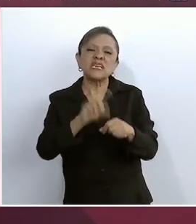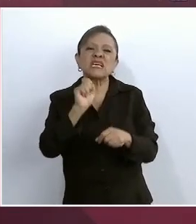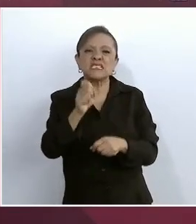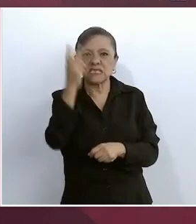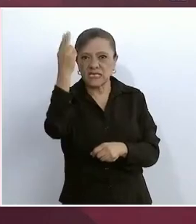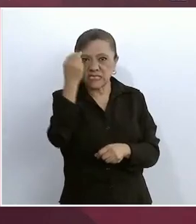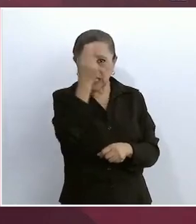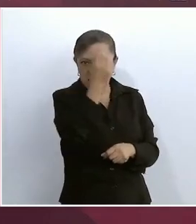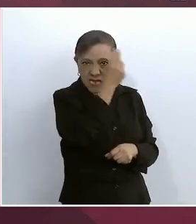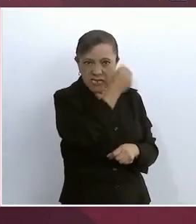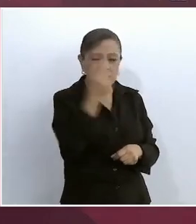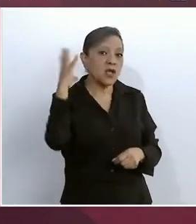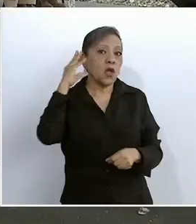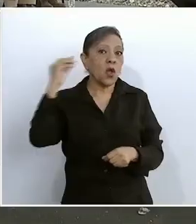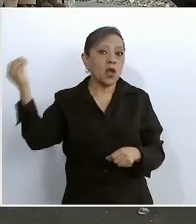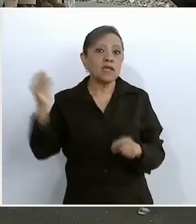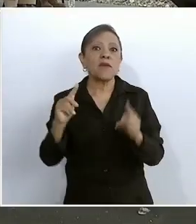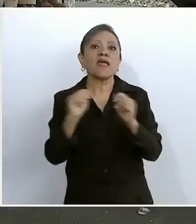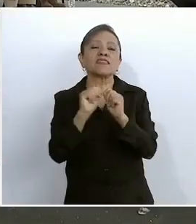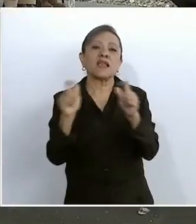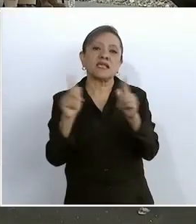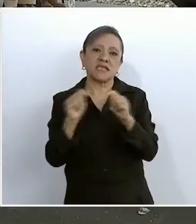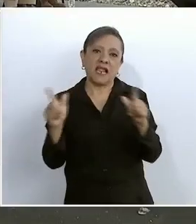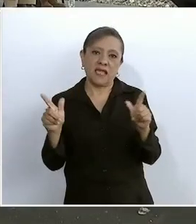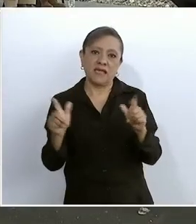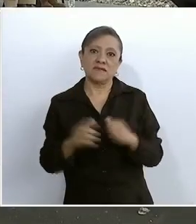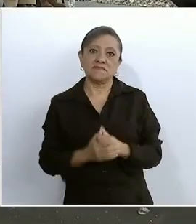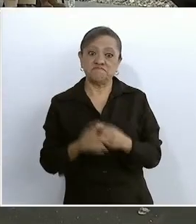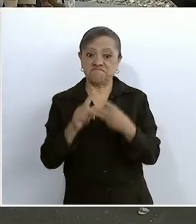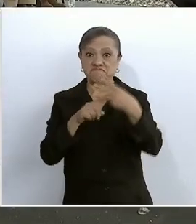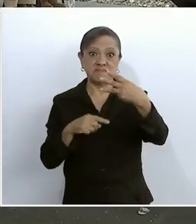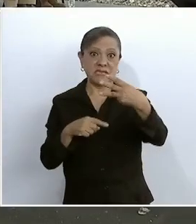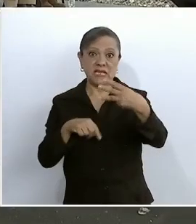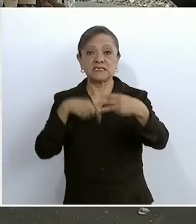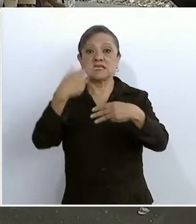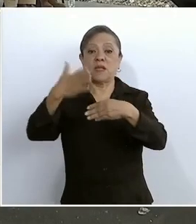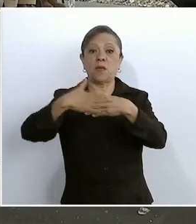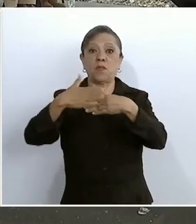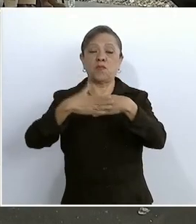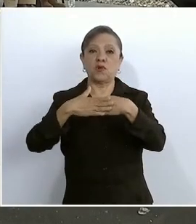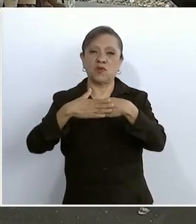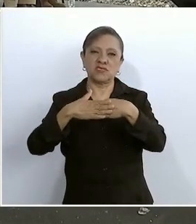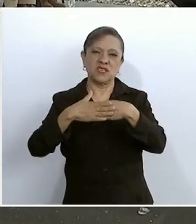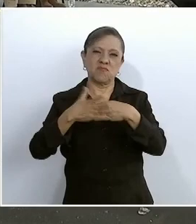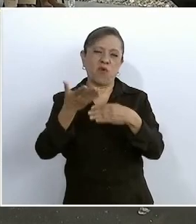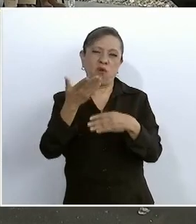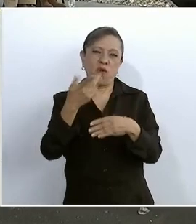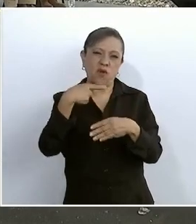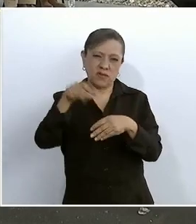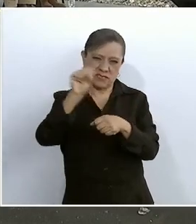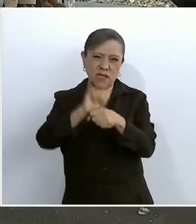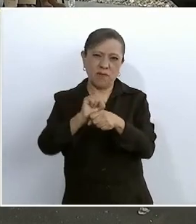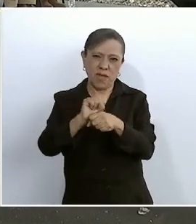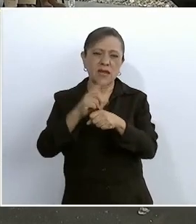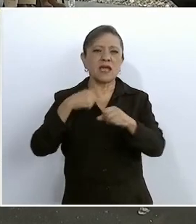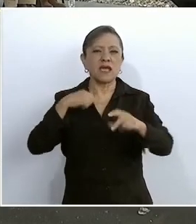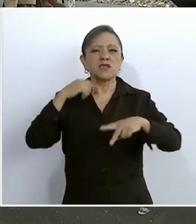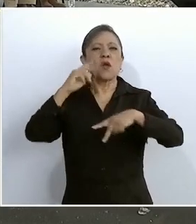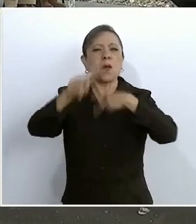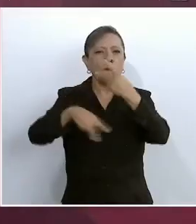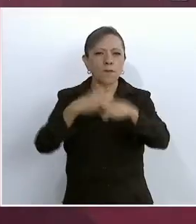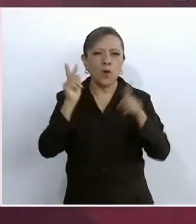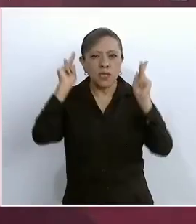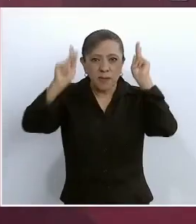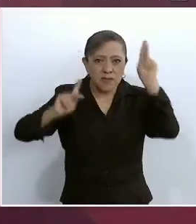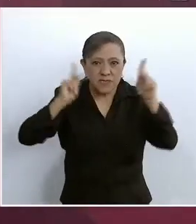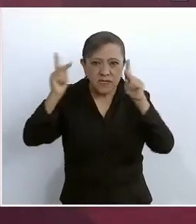y Tlaxcala. Próximo fin de semana voy a ir a Baja California